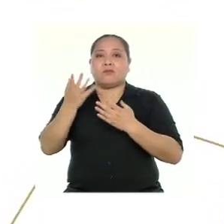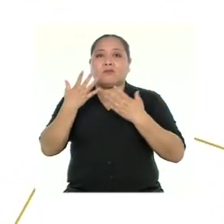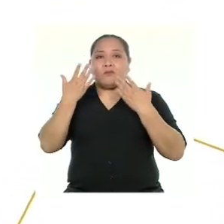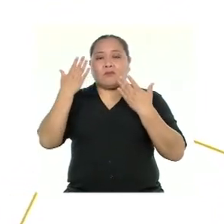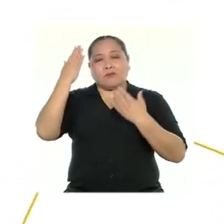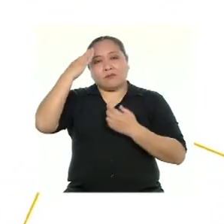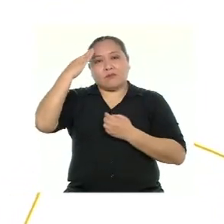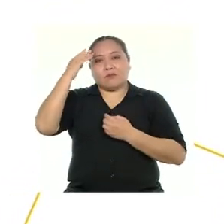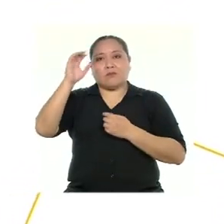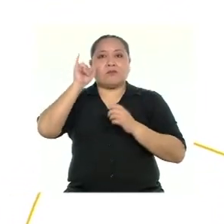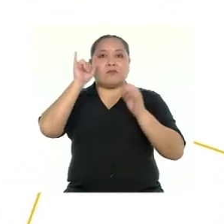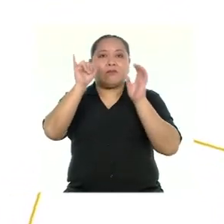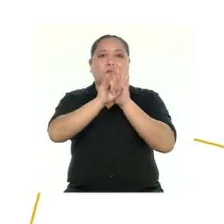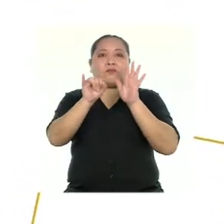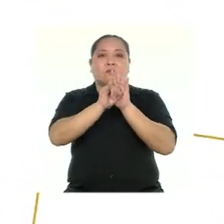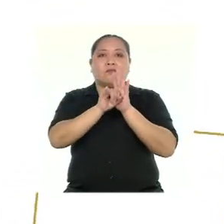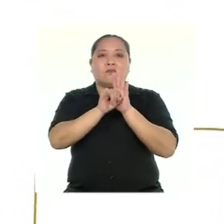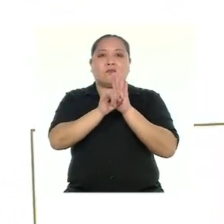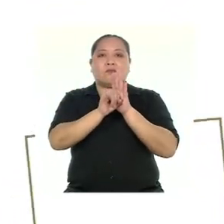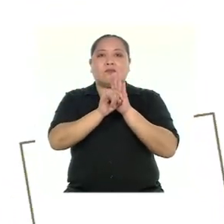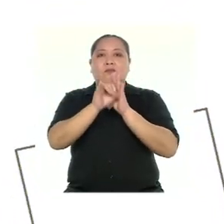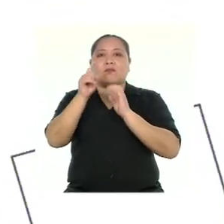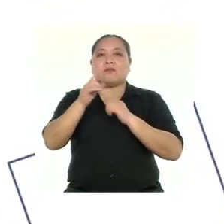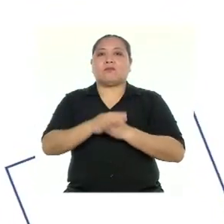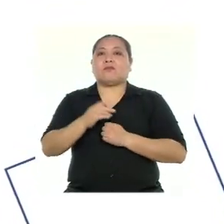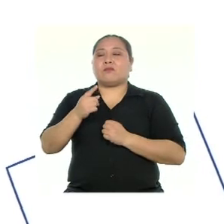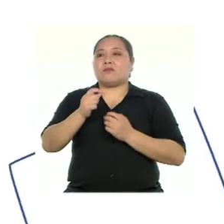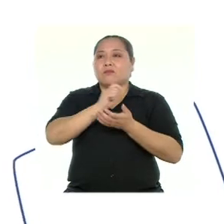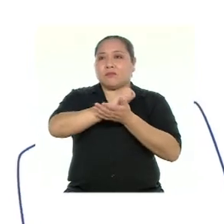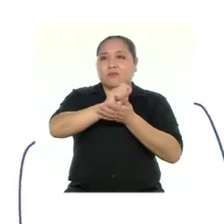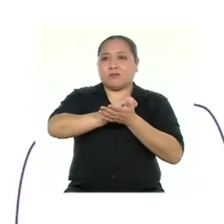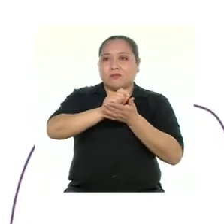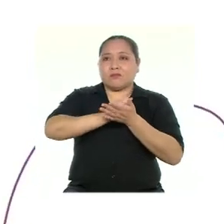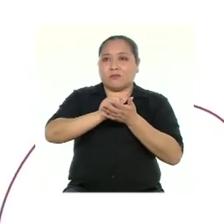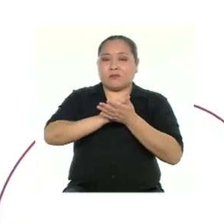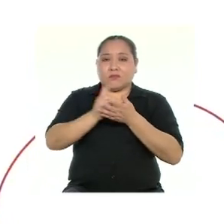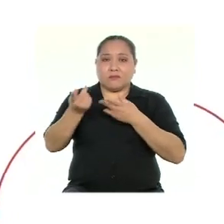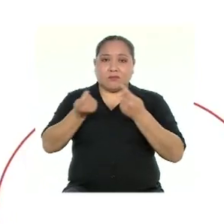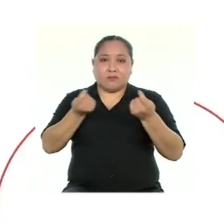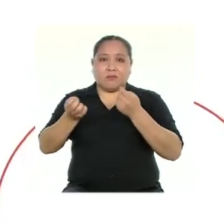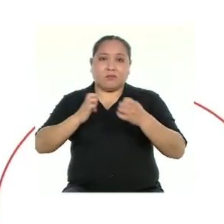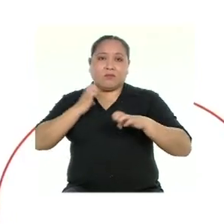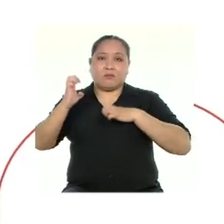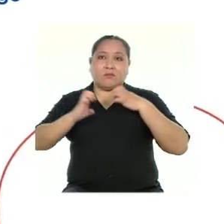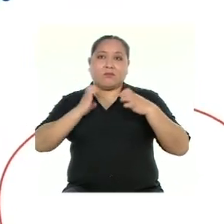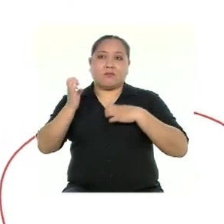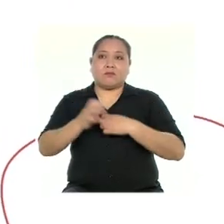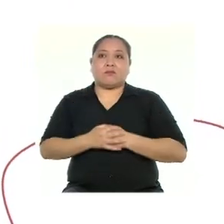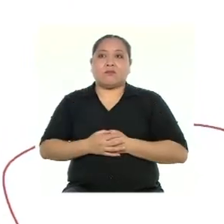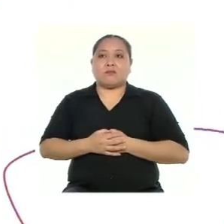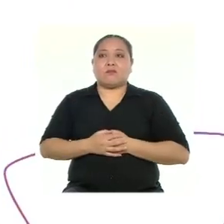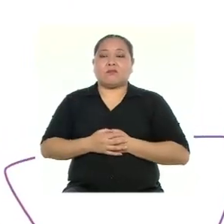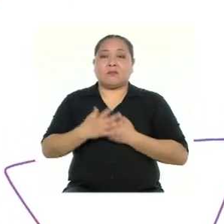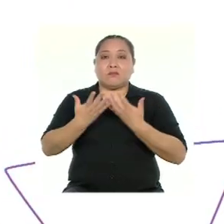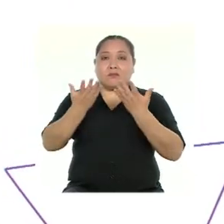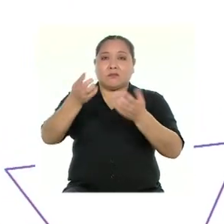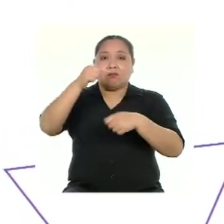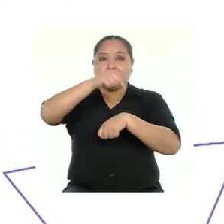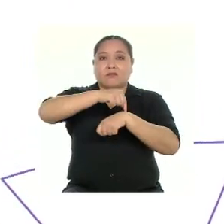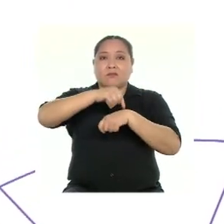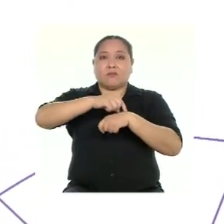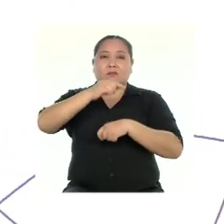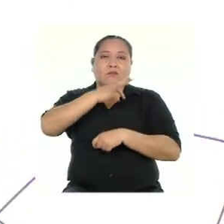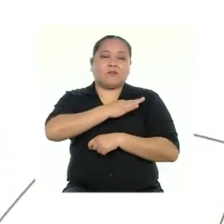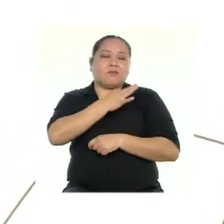transmites a los demás. Gestina tus emociones para tener la capacidad de actuar con sentido y juicio crítico. Date un espacio de